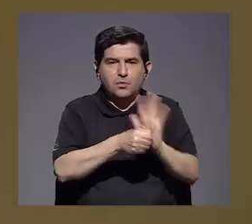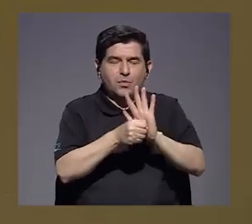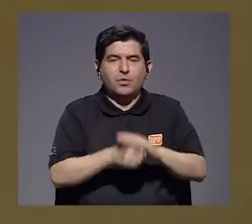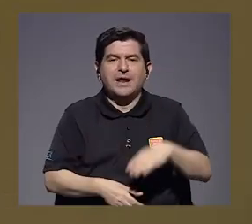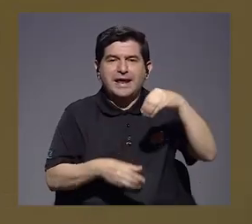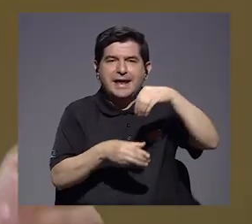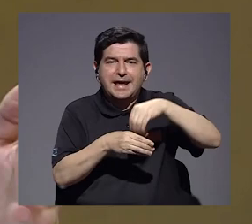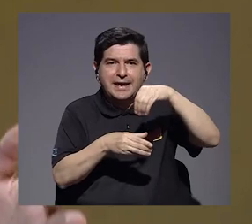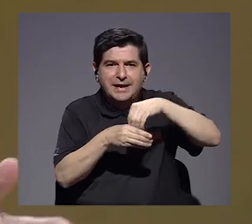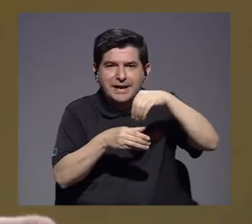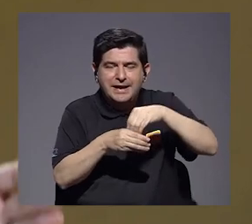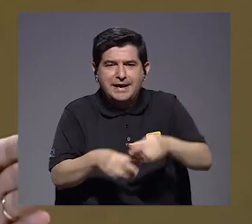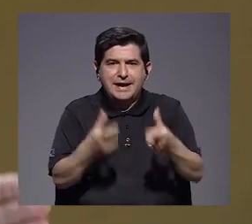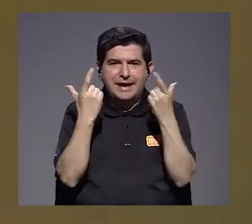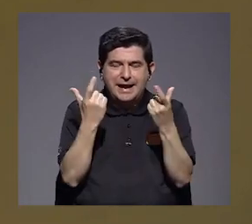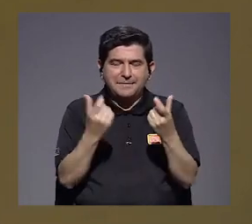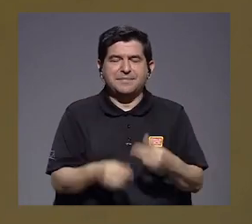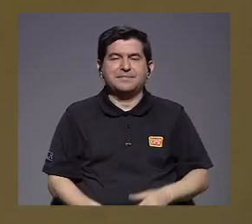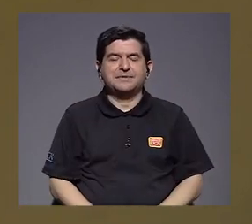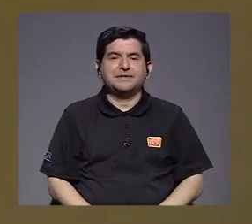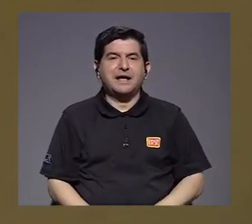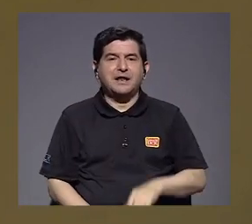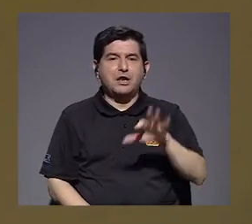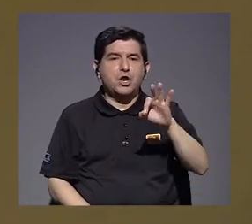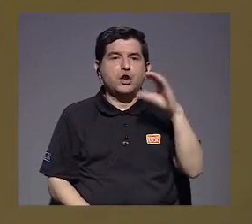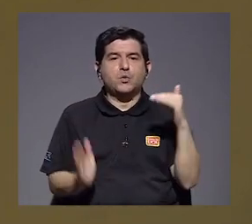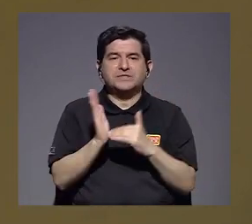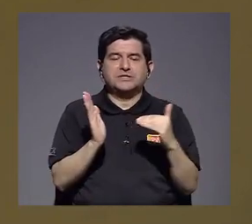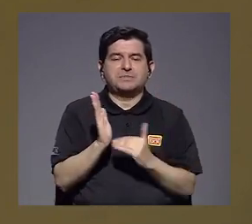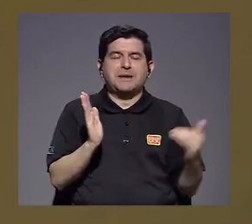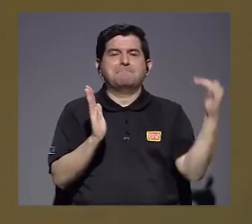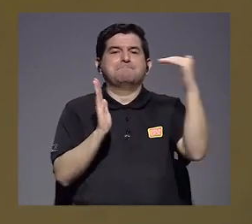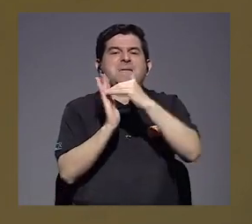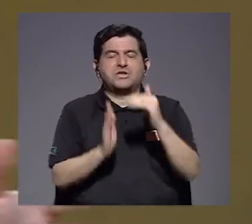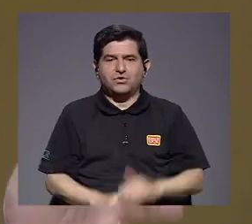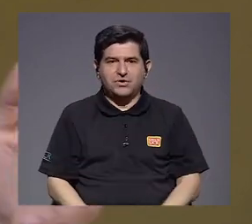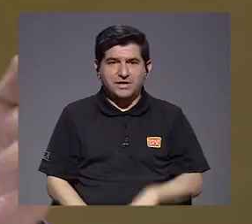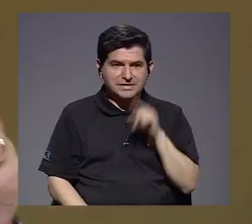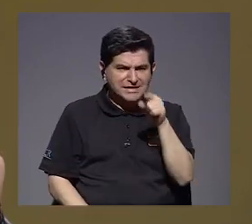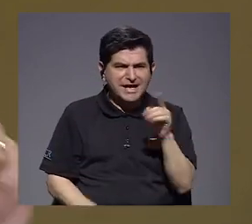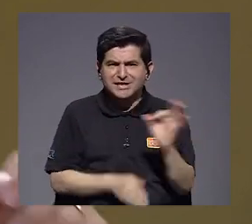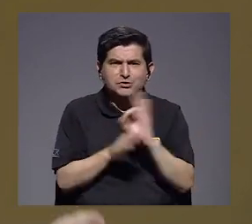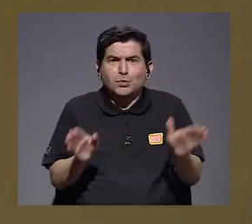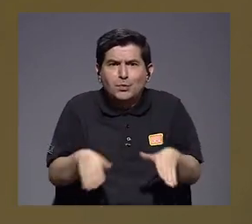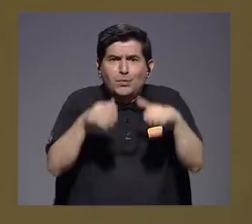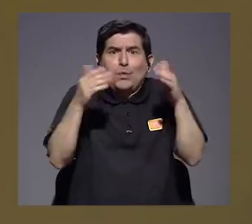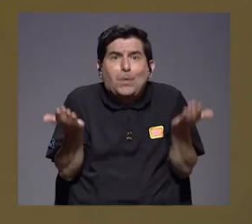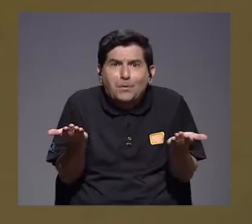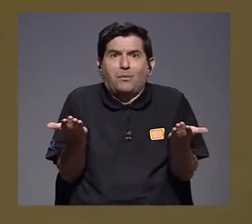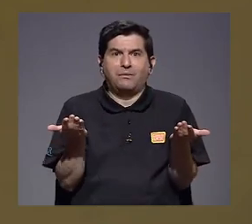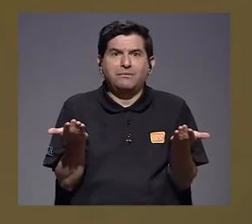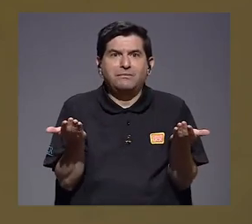capital de inversión son 900 mil millones. ¿Cómo pone uno eso a funcionar?